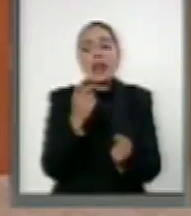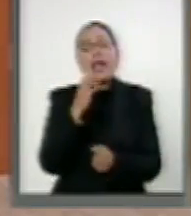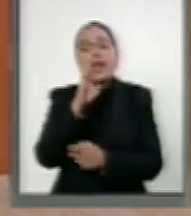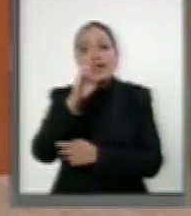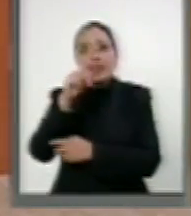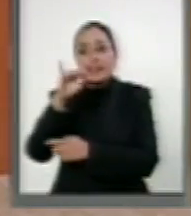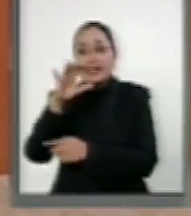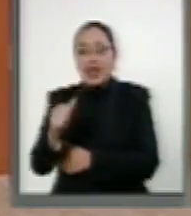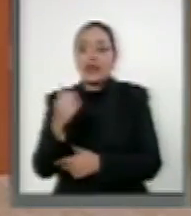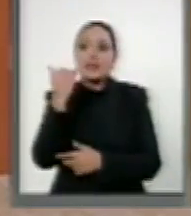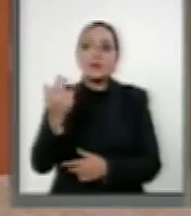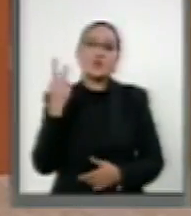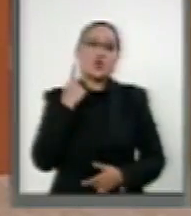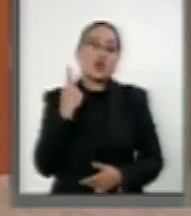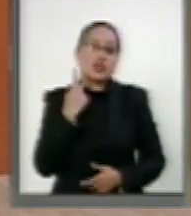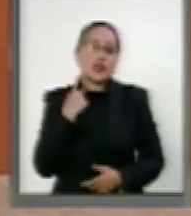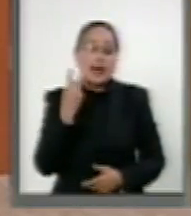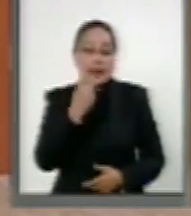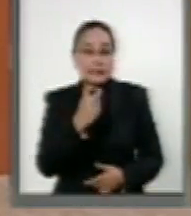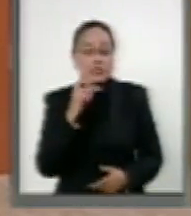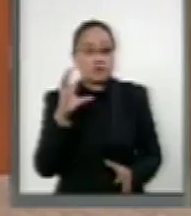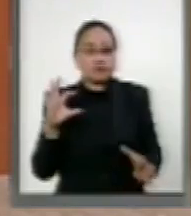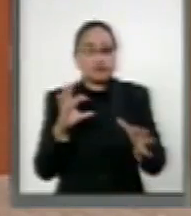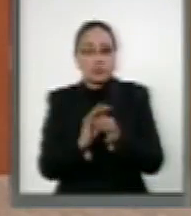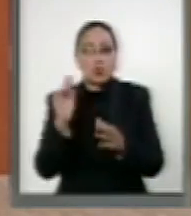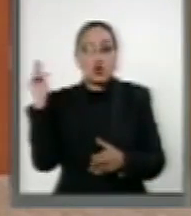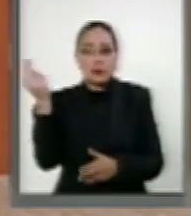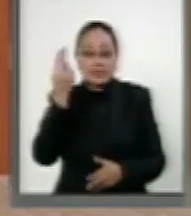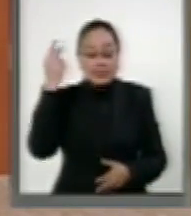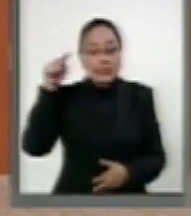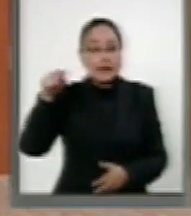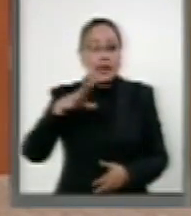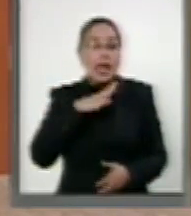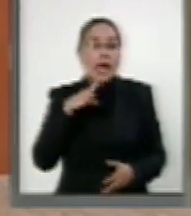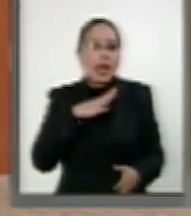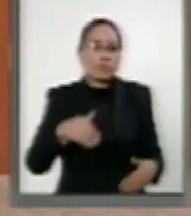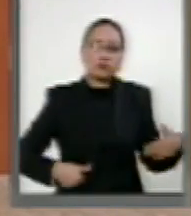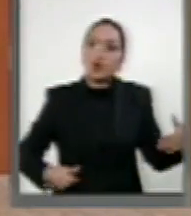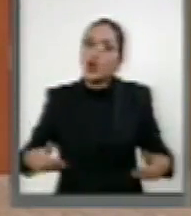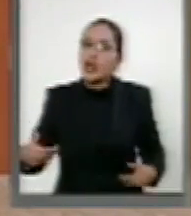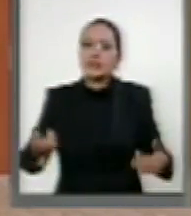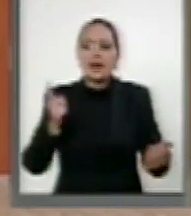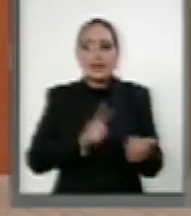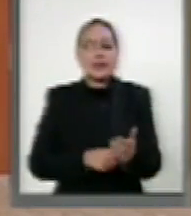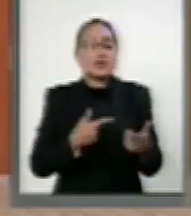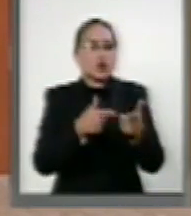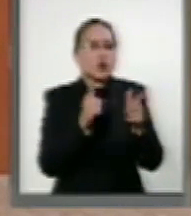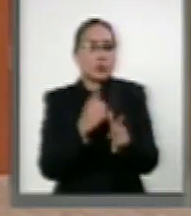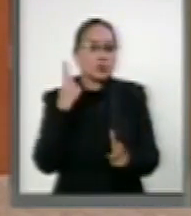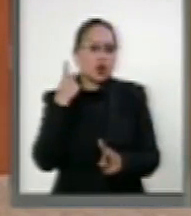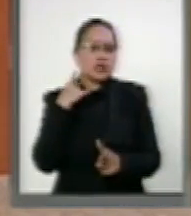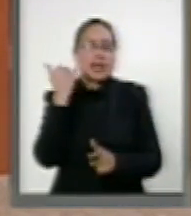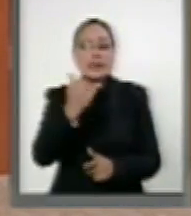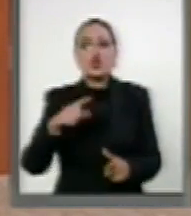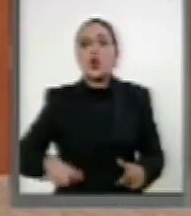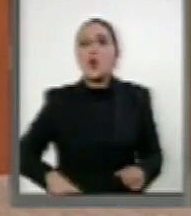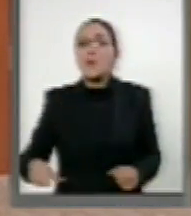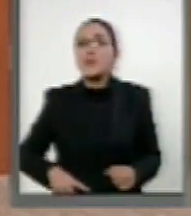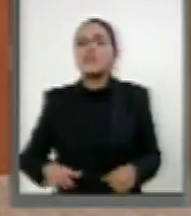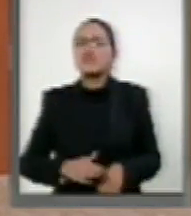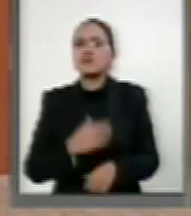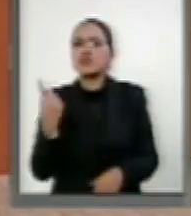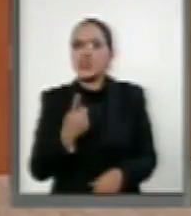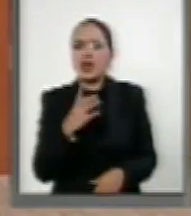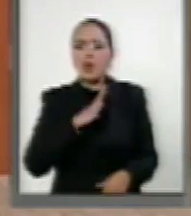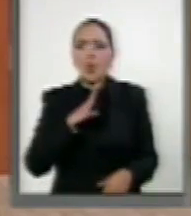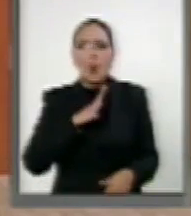vocación fundamental del ser universitario ha generado molestia en el gobierno y en los grupos de poder. Molesta que se ha traducido en